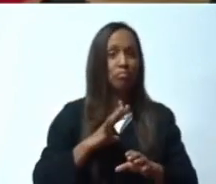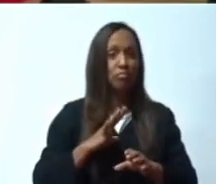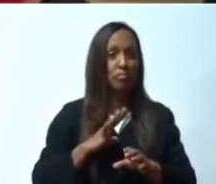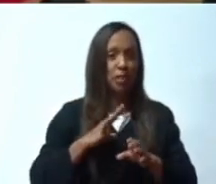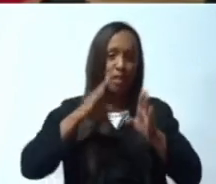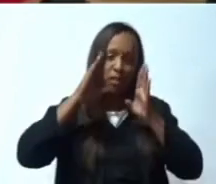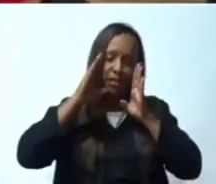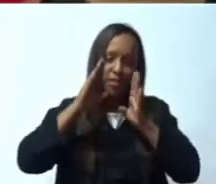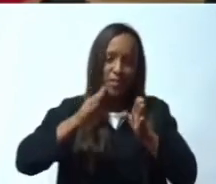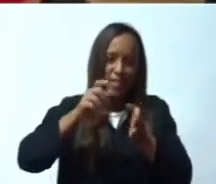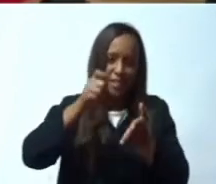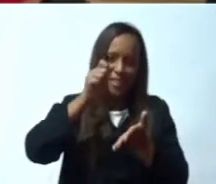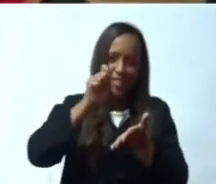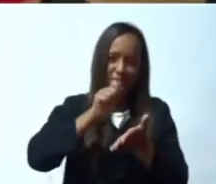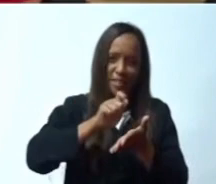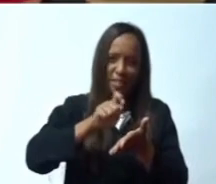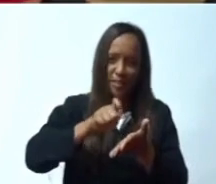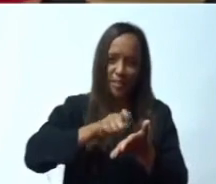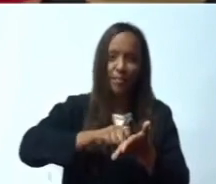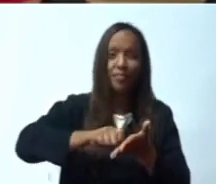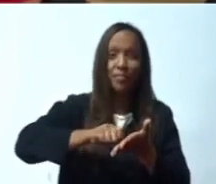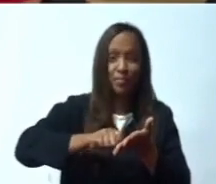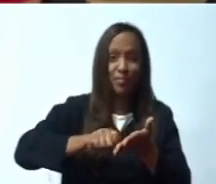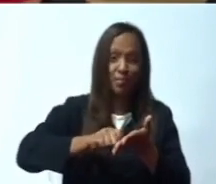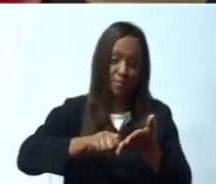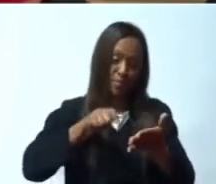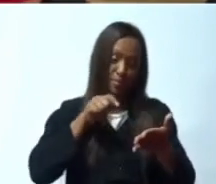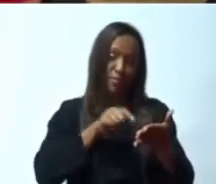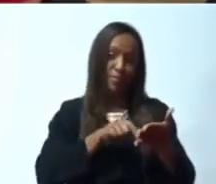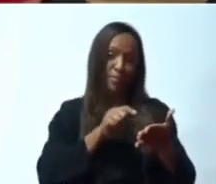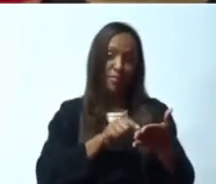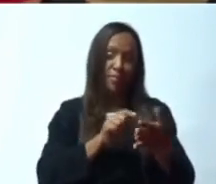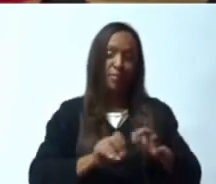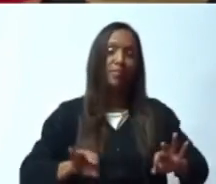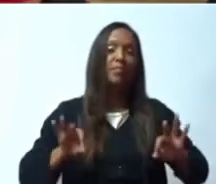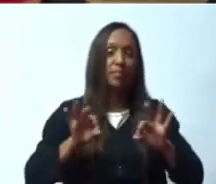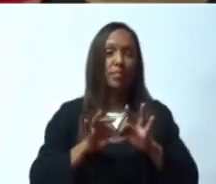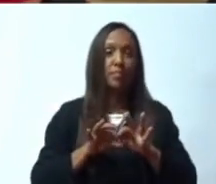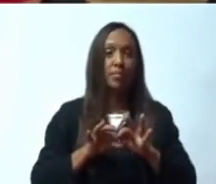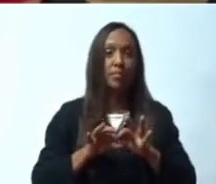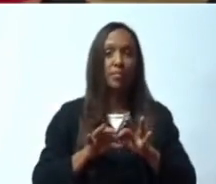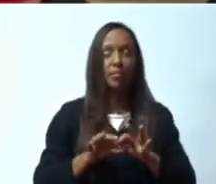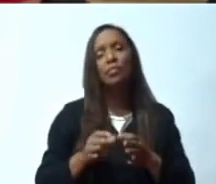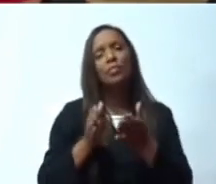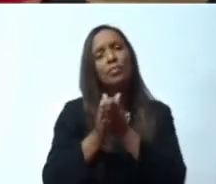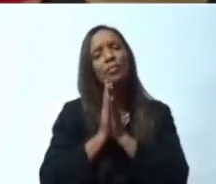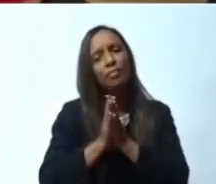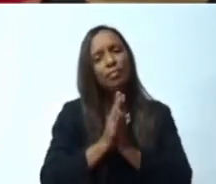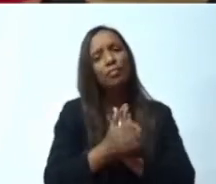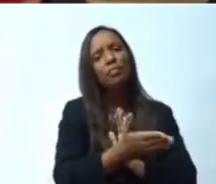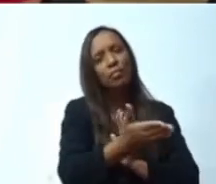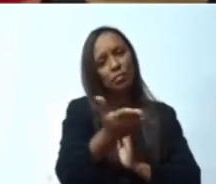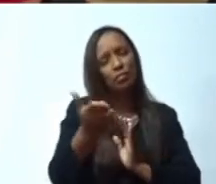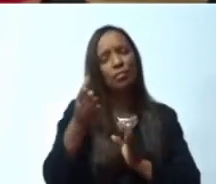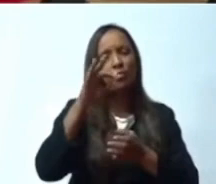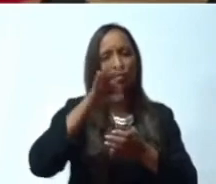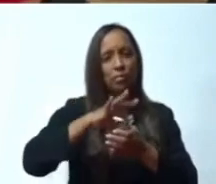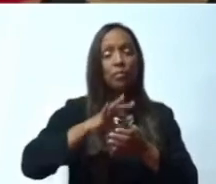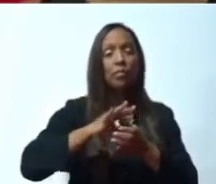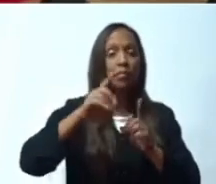Por lo cual, estamos solicitando a cada uno de ustedes un voto favorable para que se les reconozca